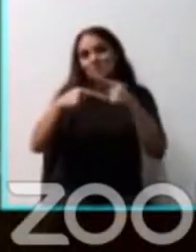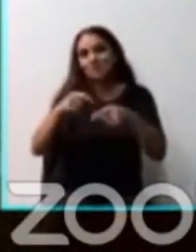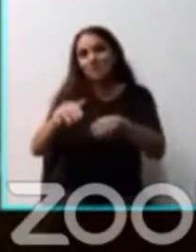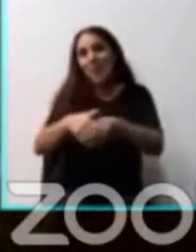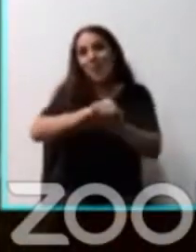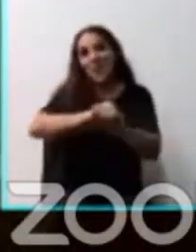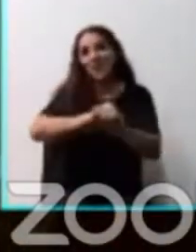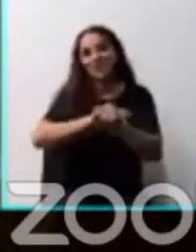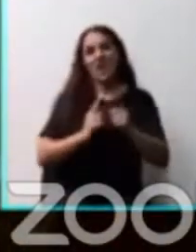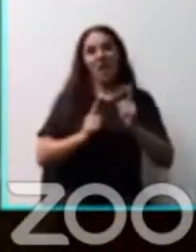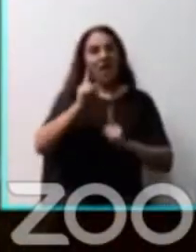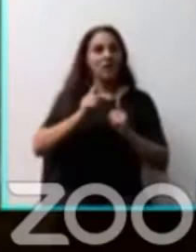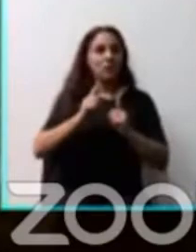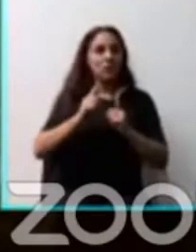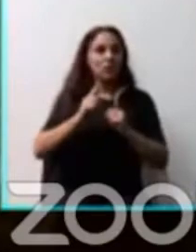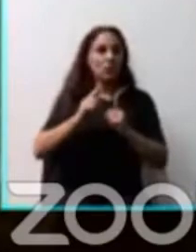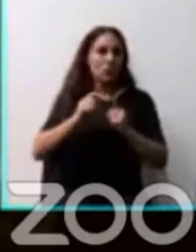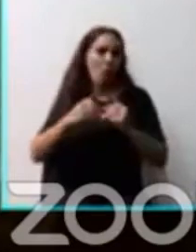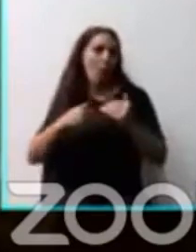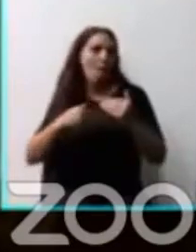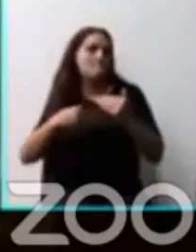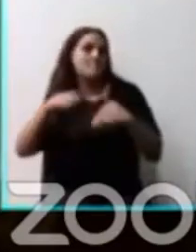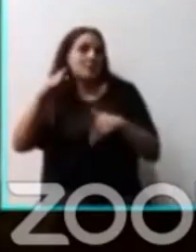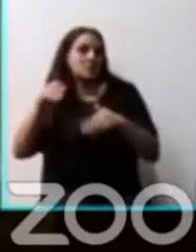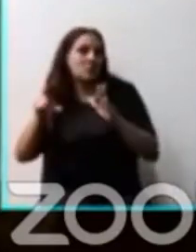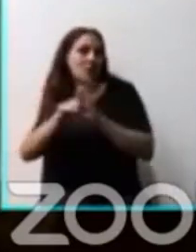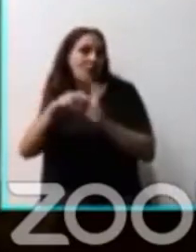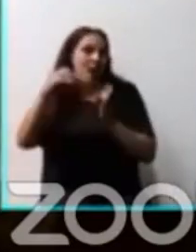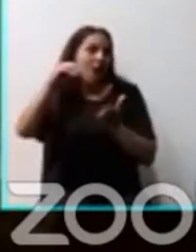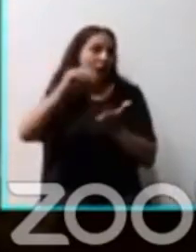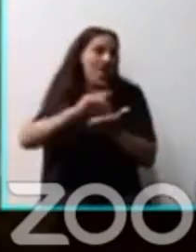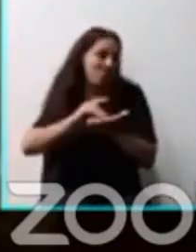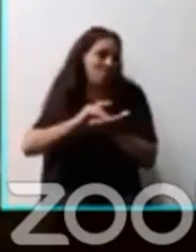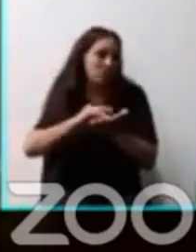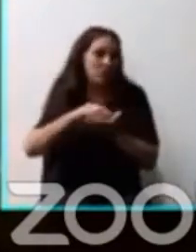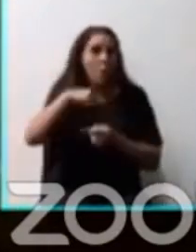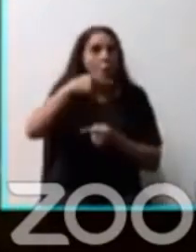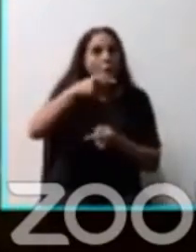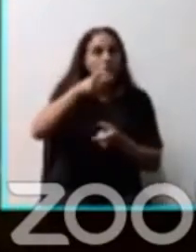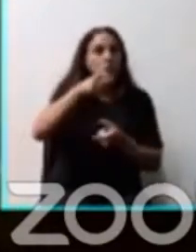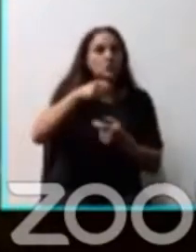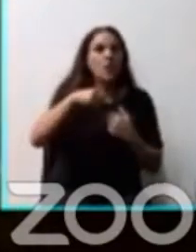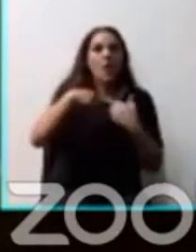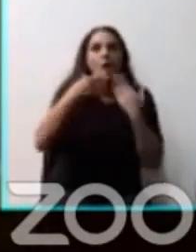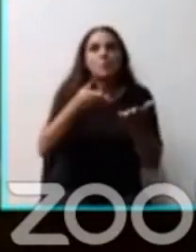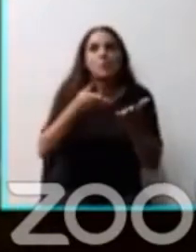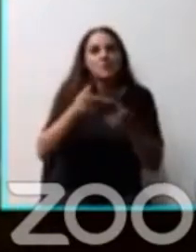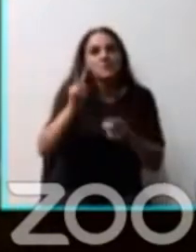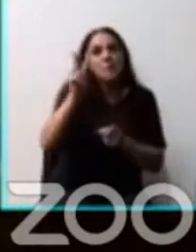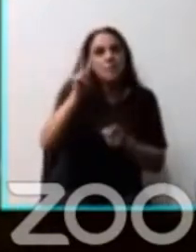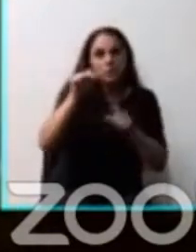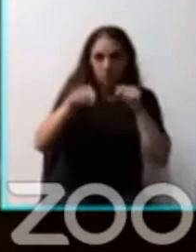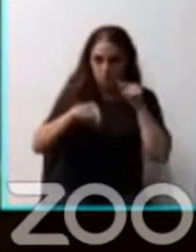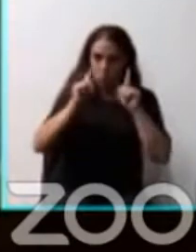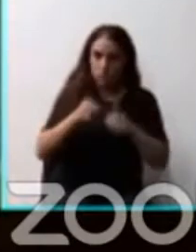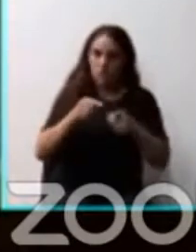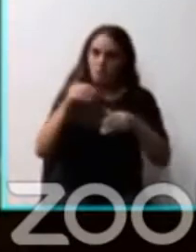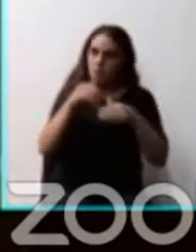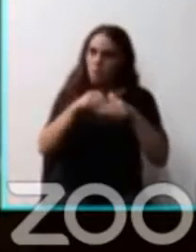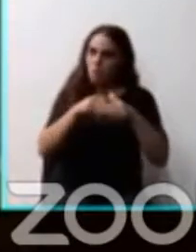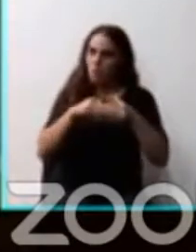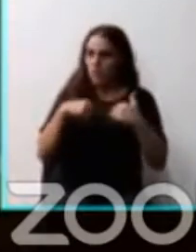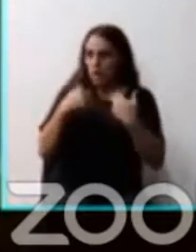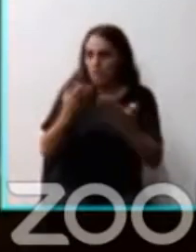Algunos con mayoría propia. Y otros con los votos de distintos sectores del peronismo, que decirlo claramente.